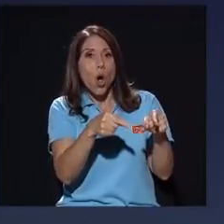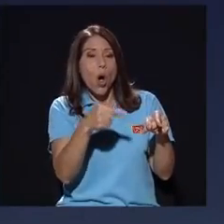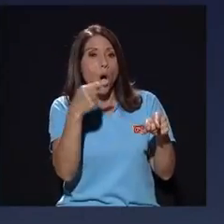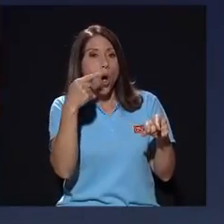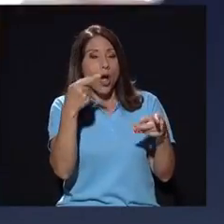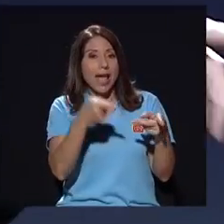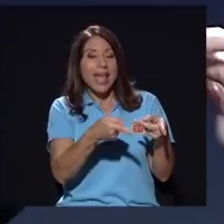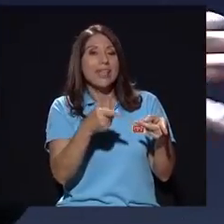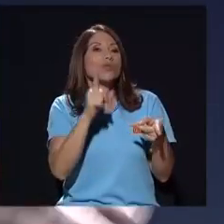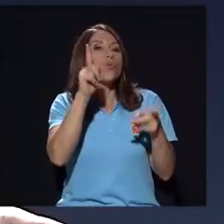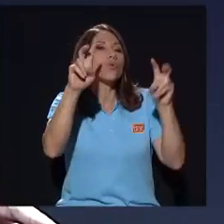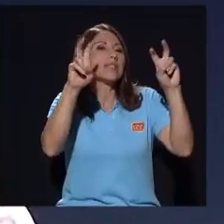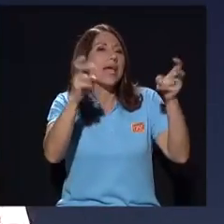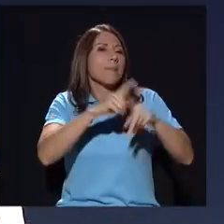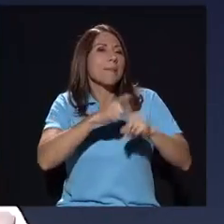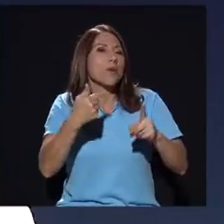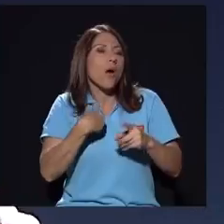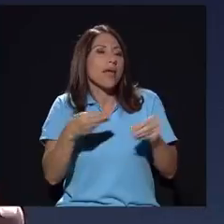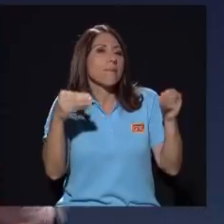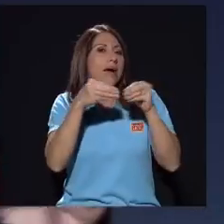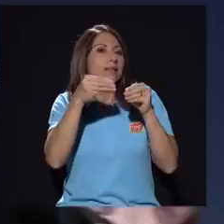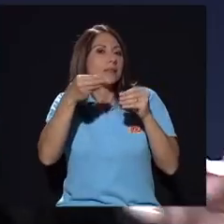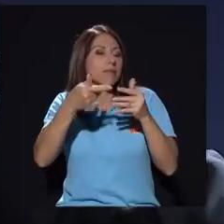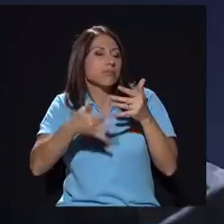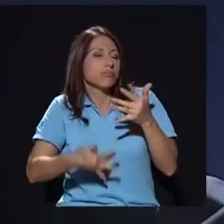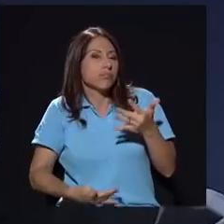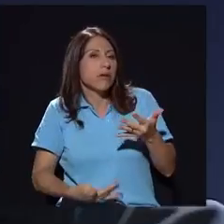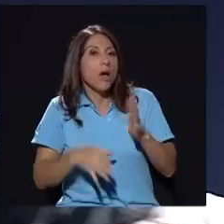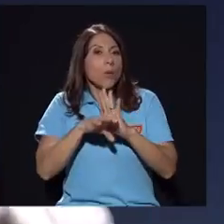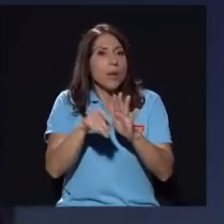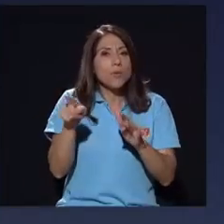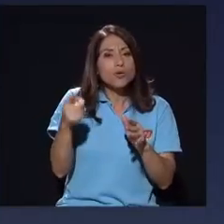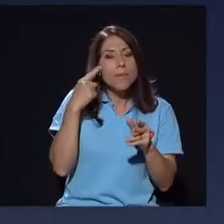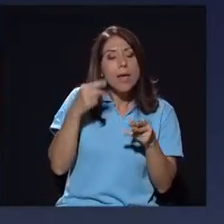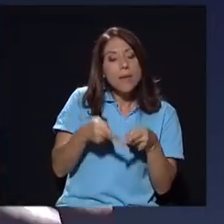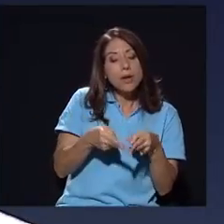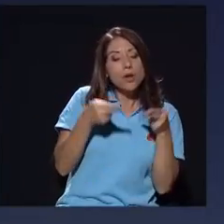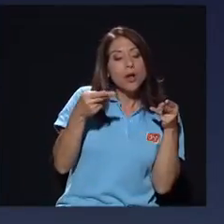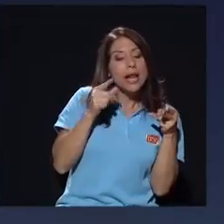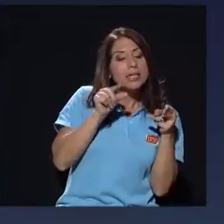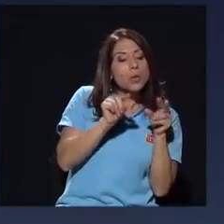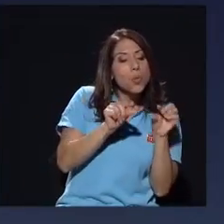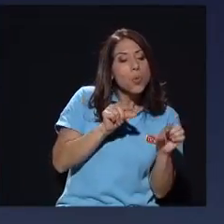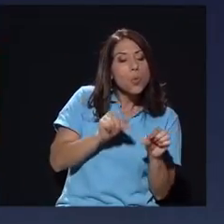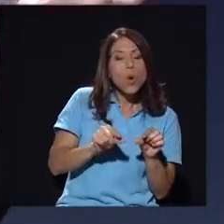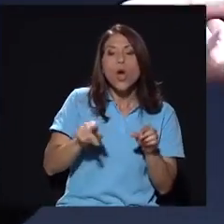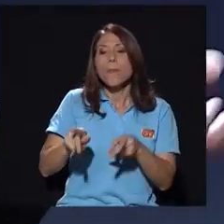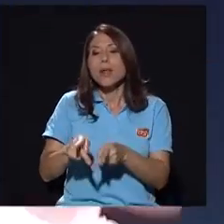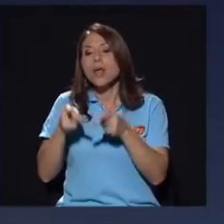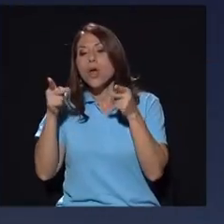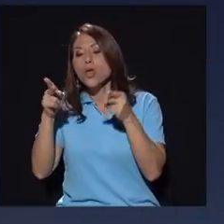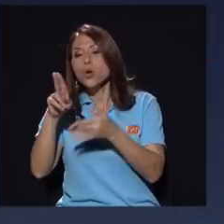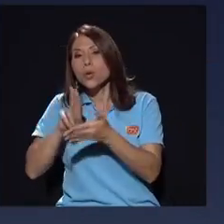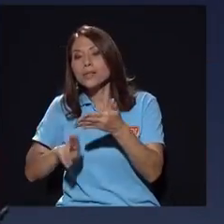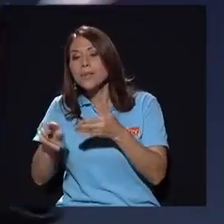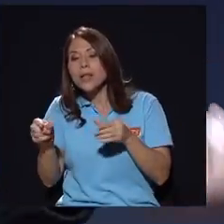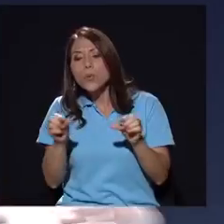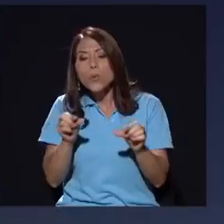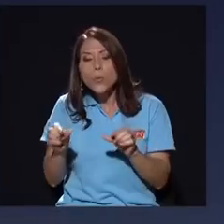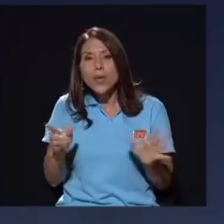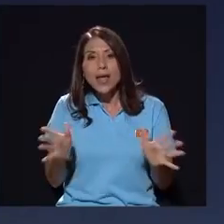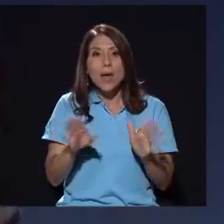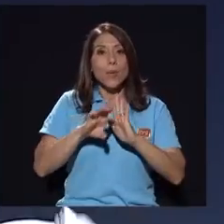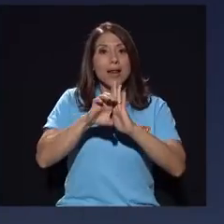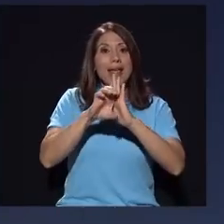estábamos contando, vos creo que lo mencionaste, ¿verdad? O como que agarras notitas de la Nación, del Semanario. Por ejemplo, lo del magistrado Arroyo,